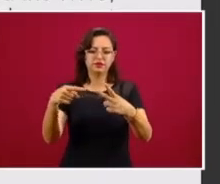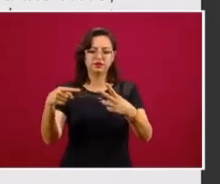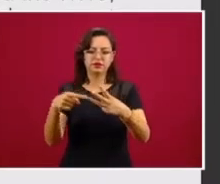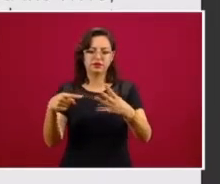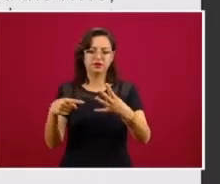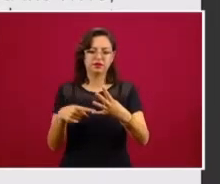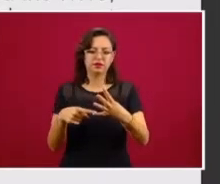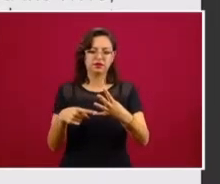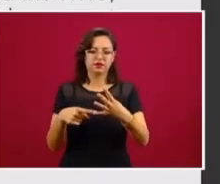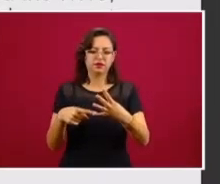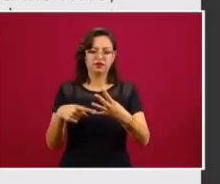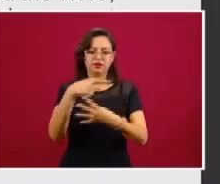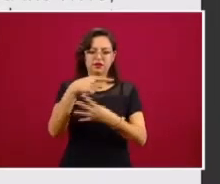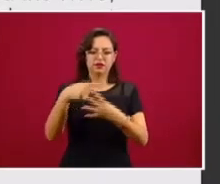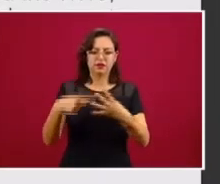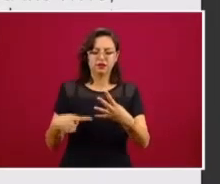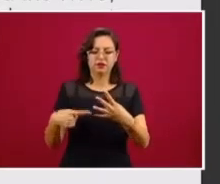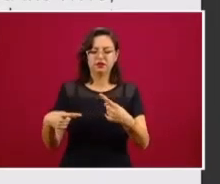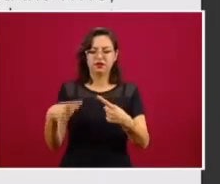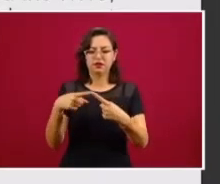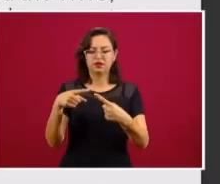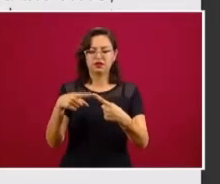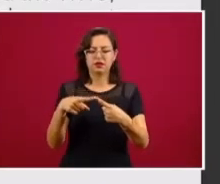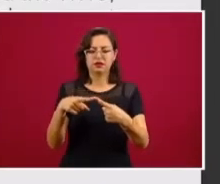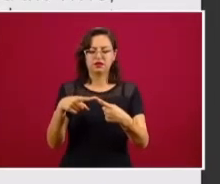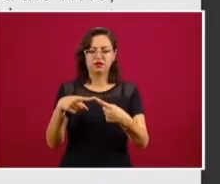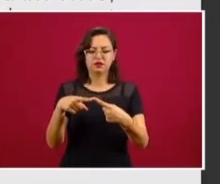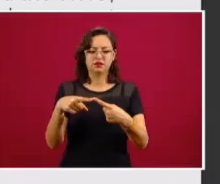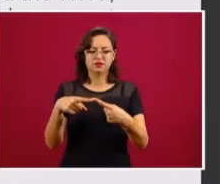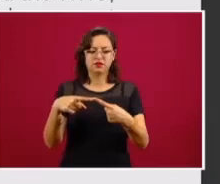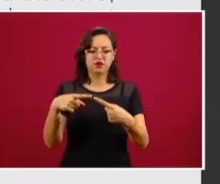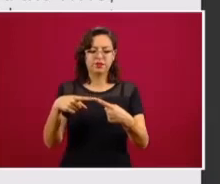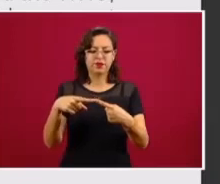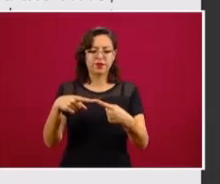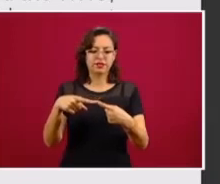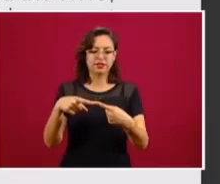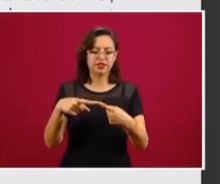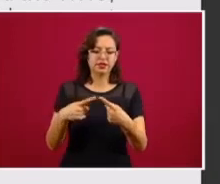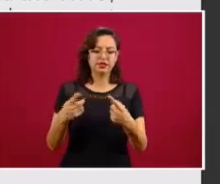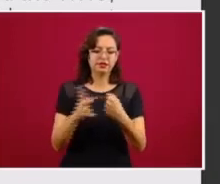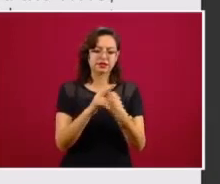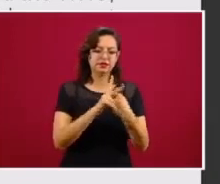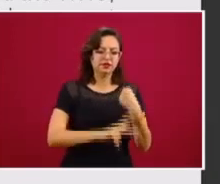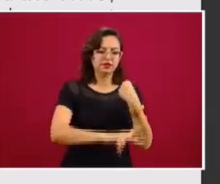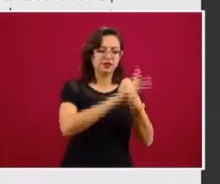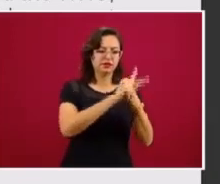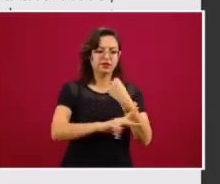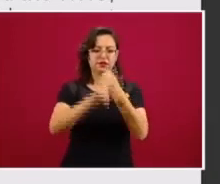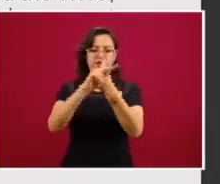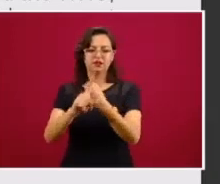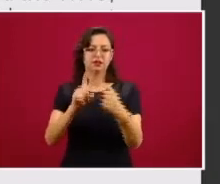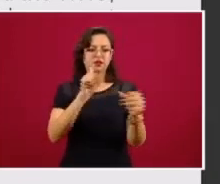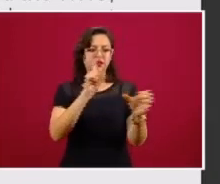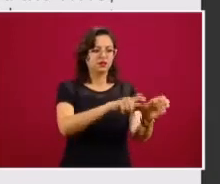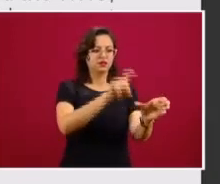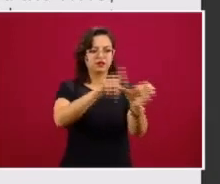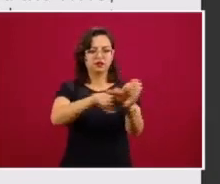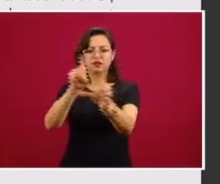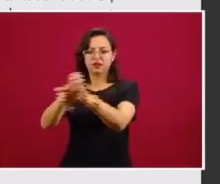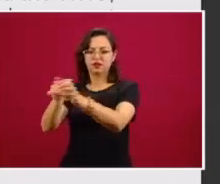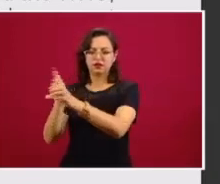que señala que urge a todos los Estados miembros para que inmediatamente